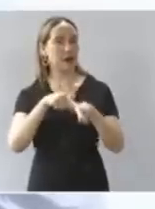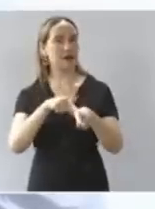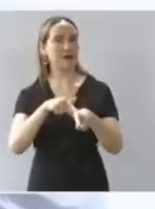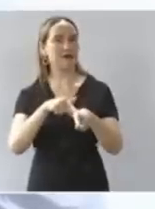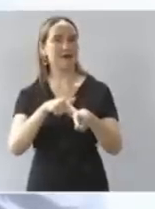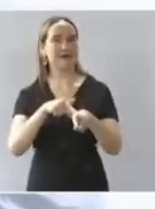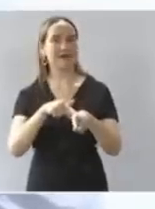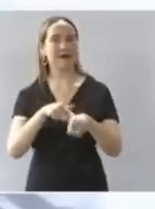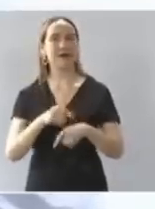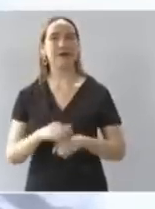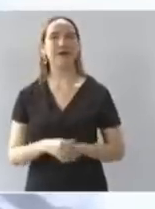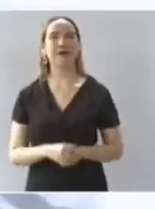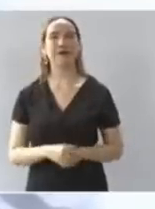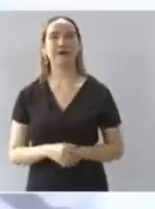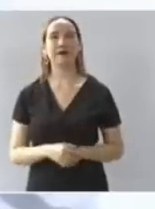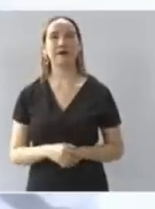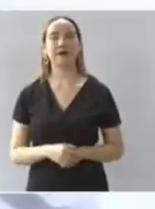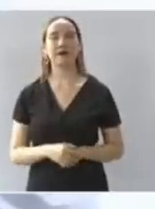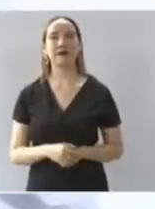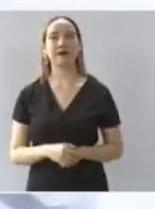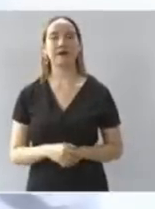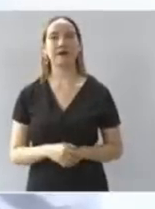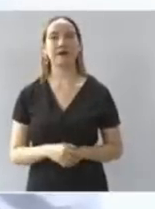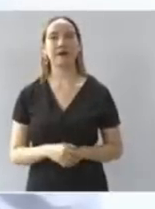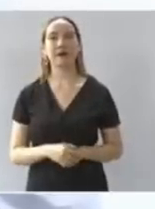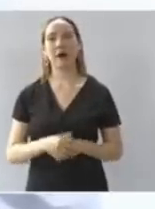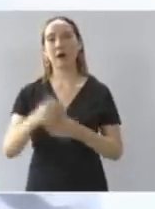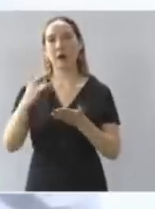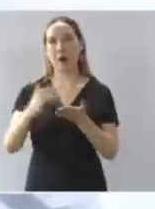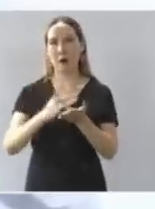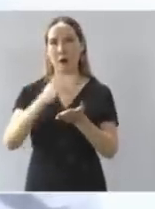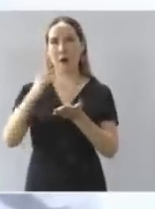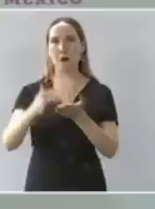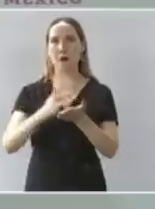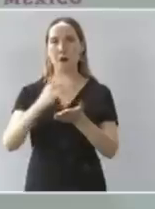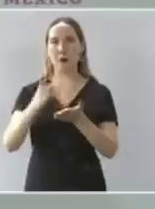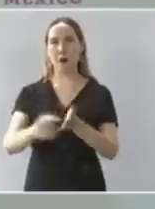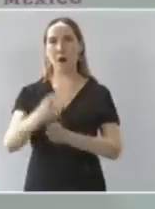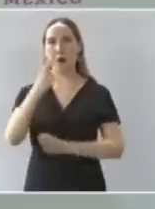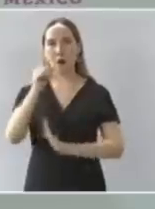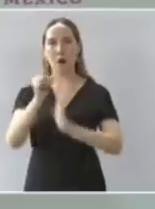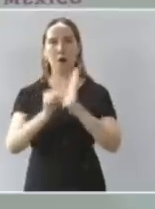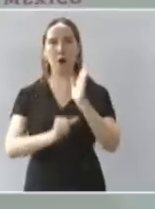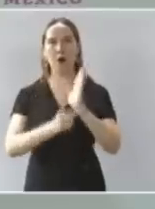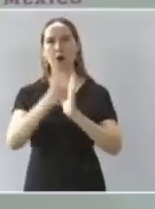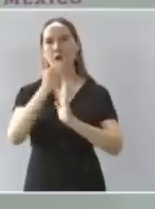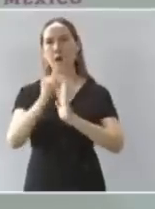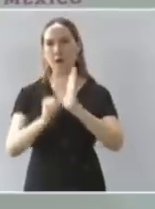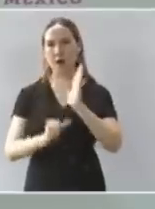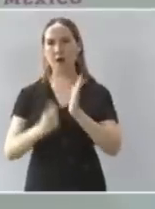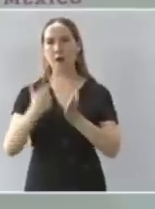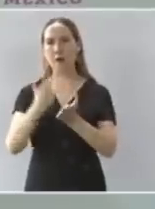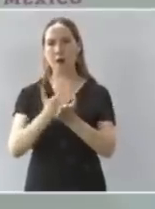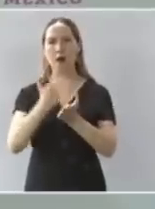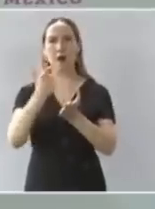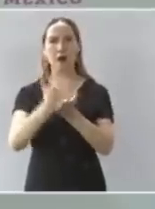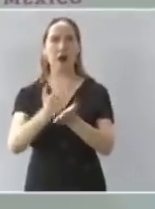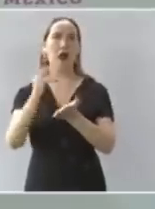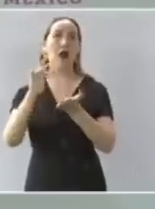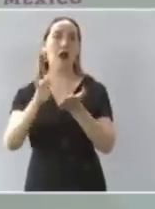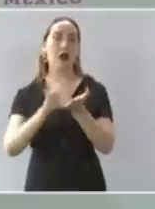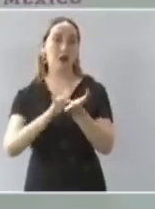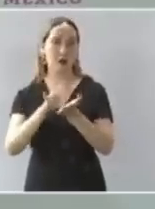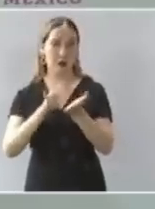que están recibiendo un apoyo mensual no es crédito no es